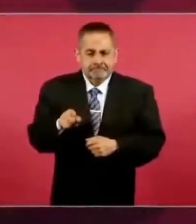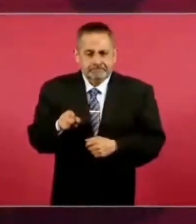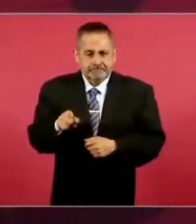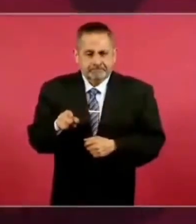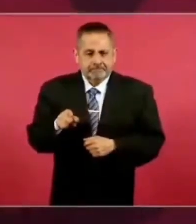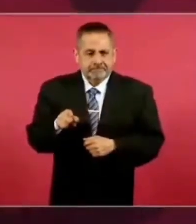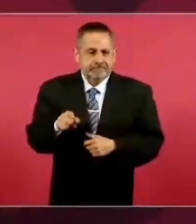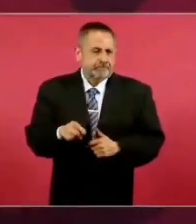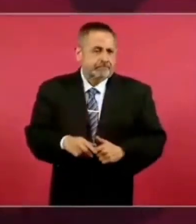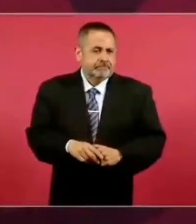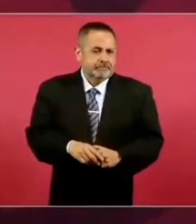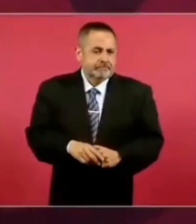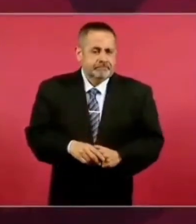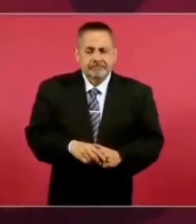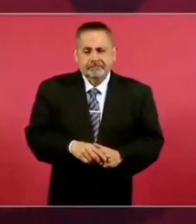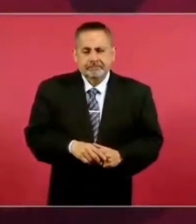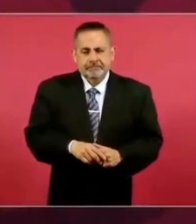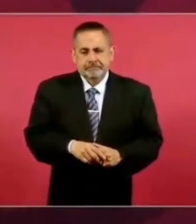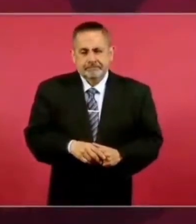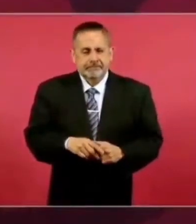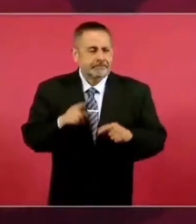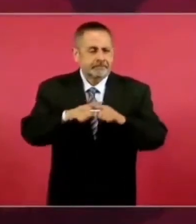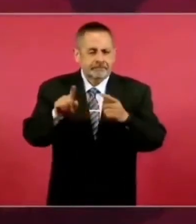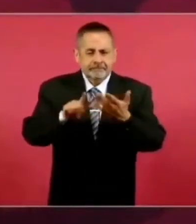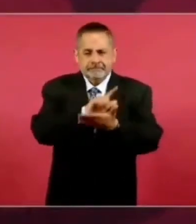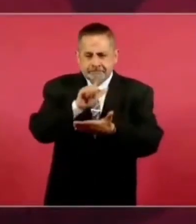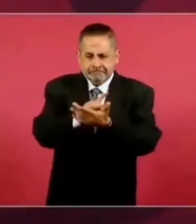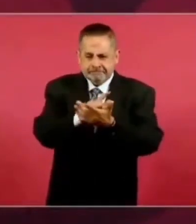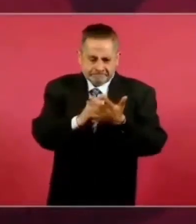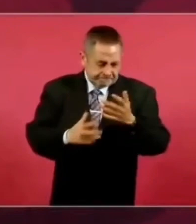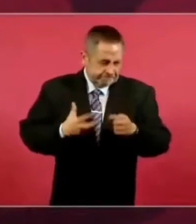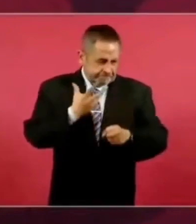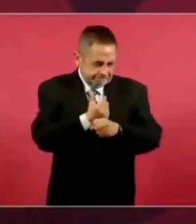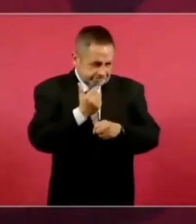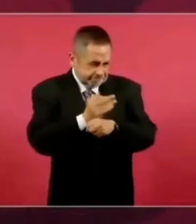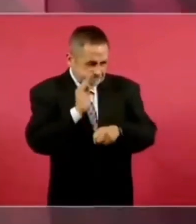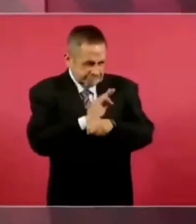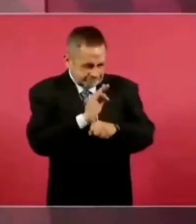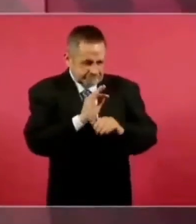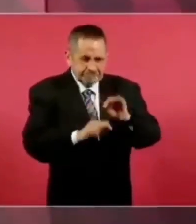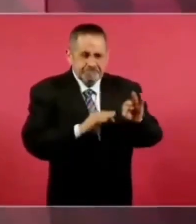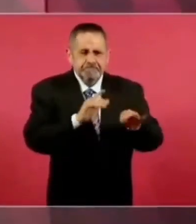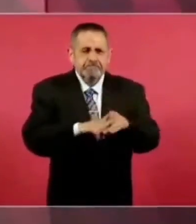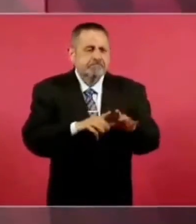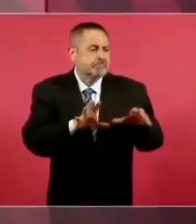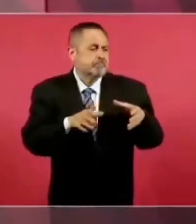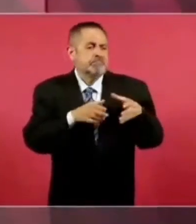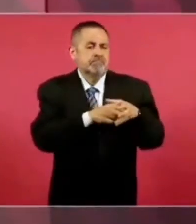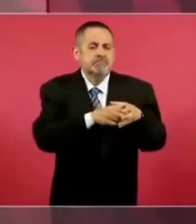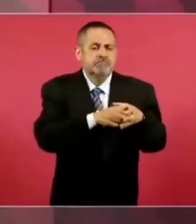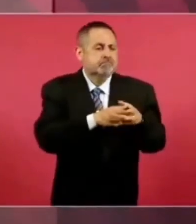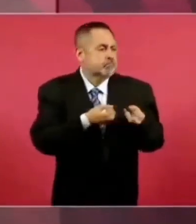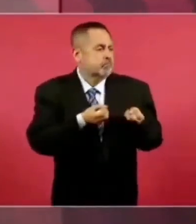todas las reformas para favorecer a la oligarquía,